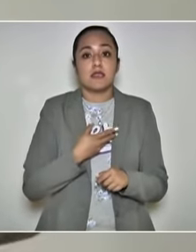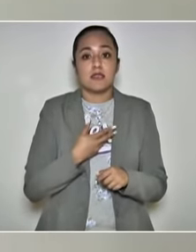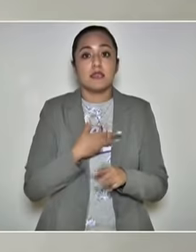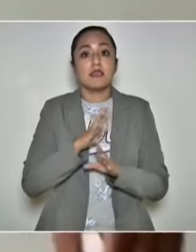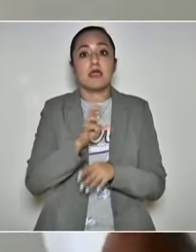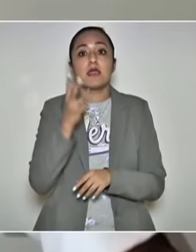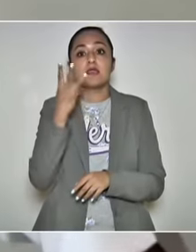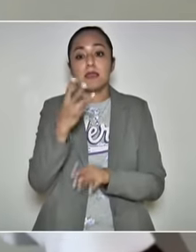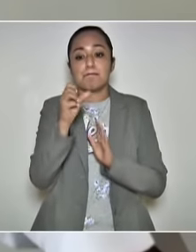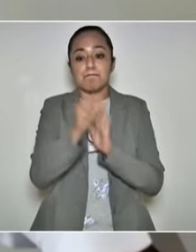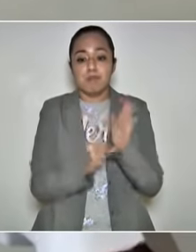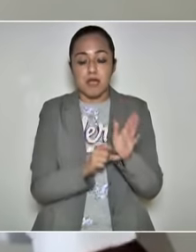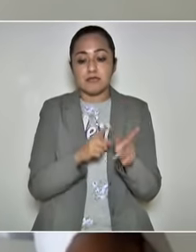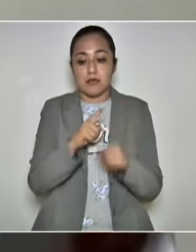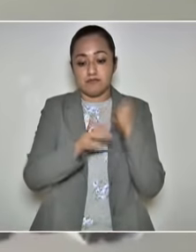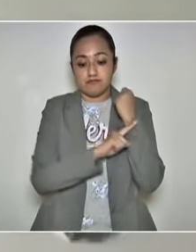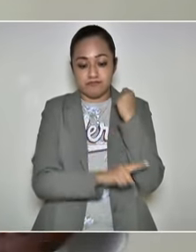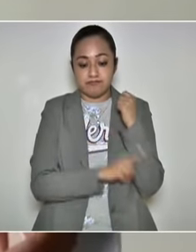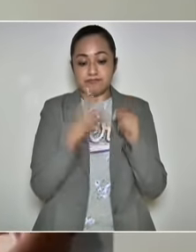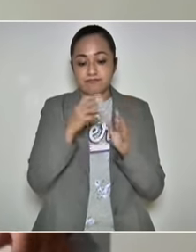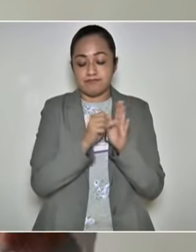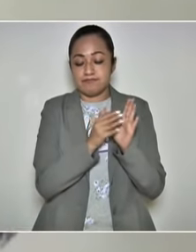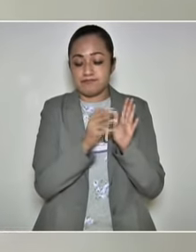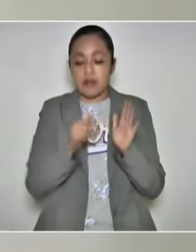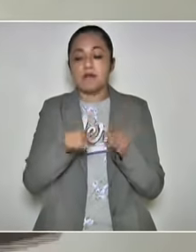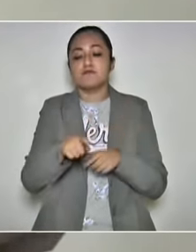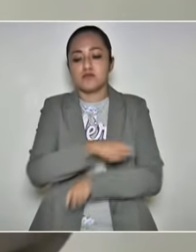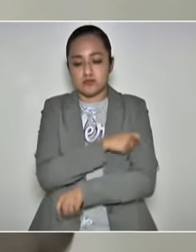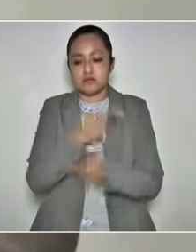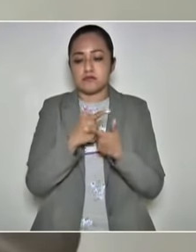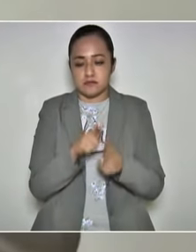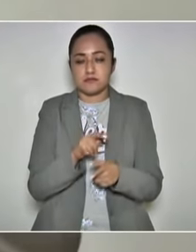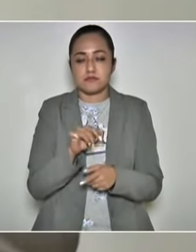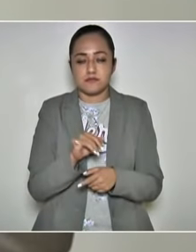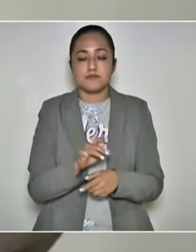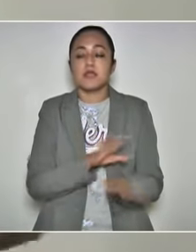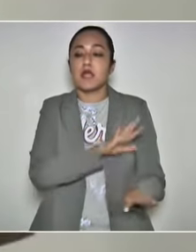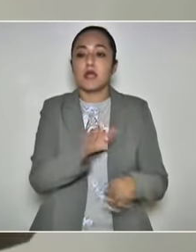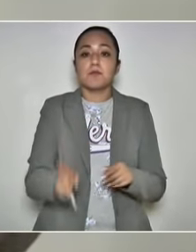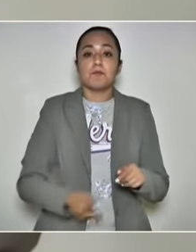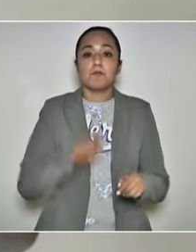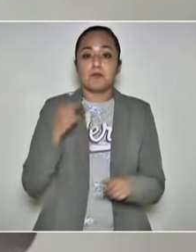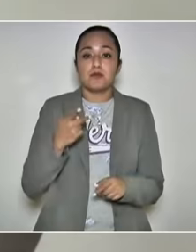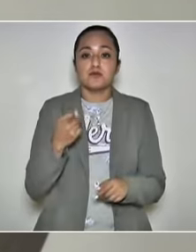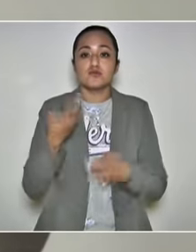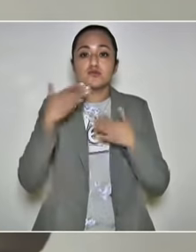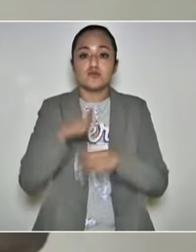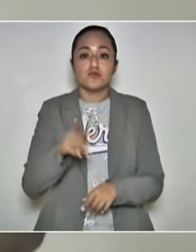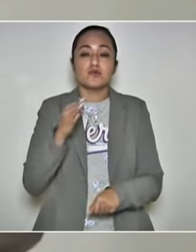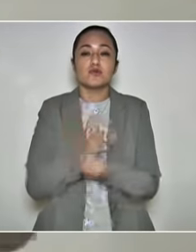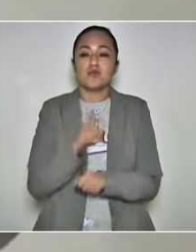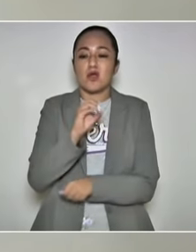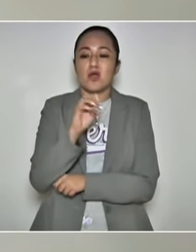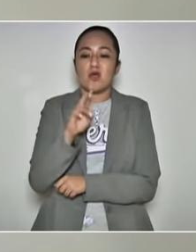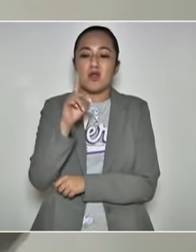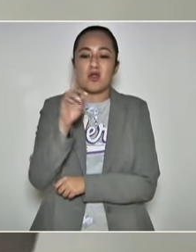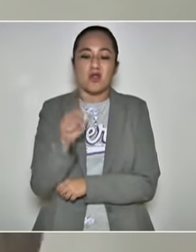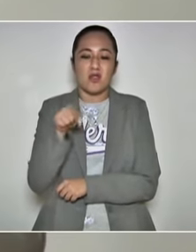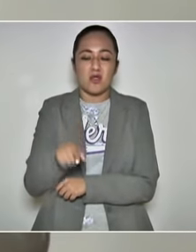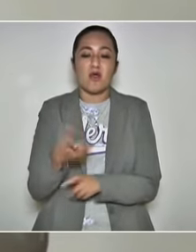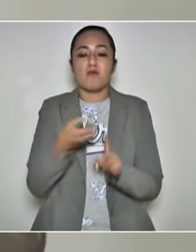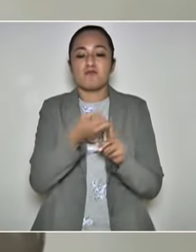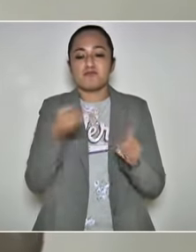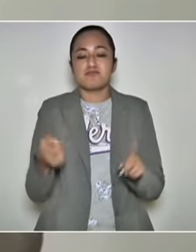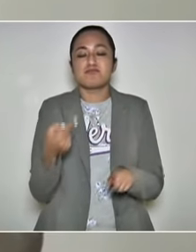concluido su primer trimestre de embarazo. Sobre tu pregunta de las cordes, de la